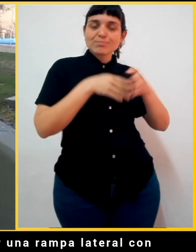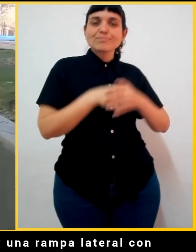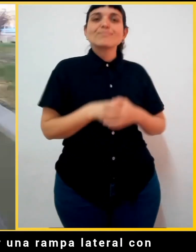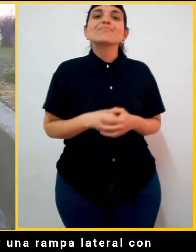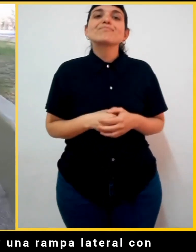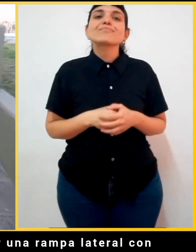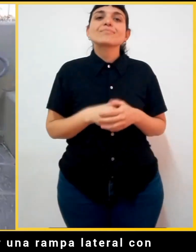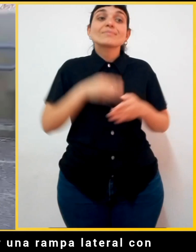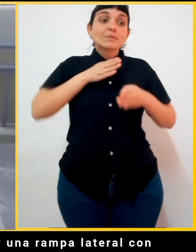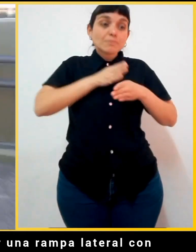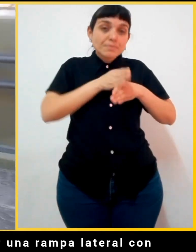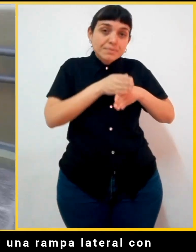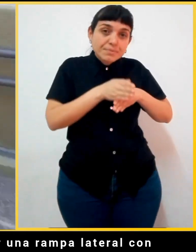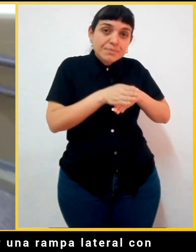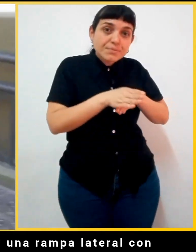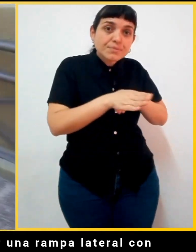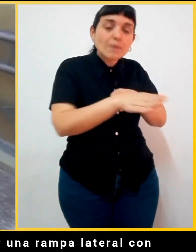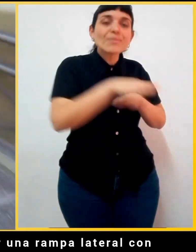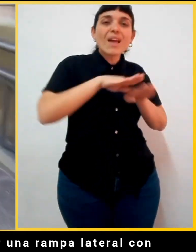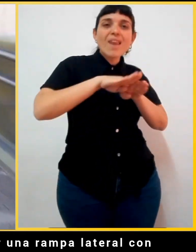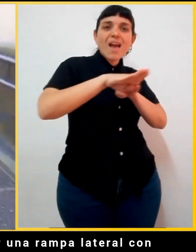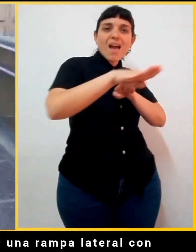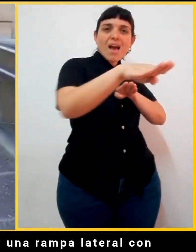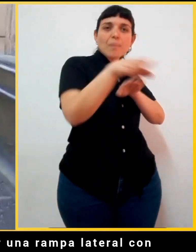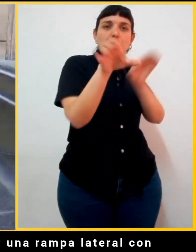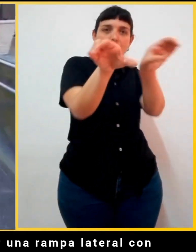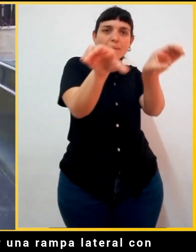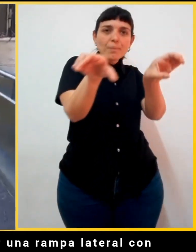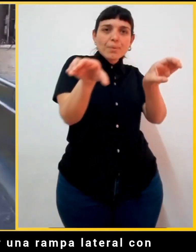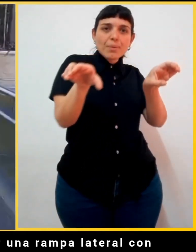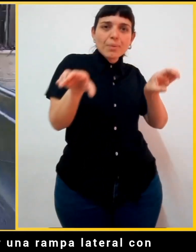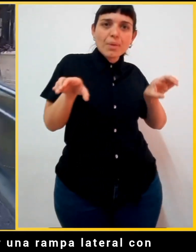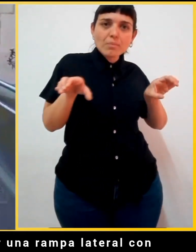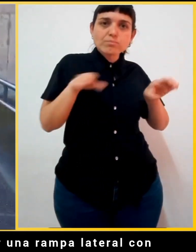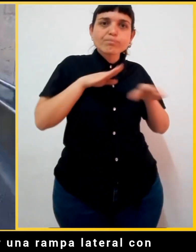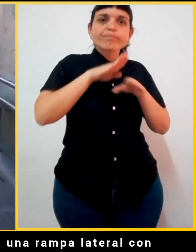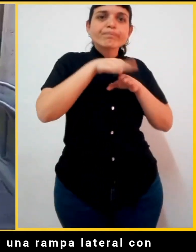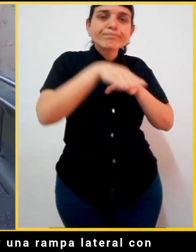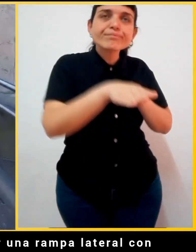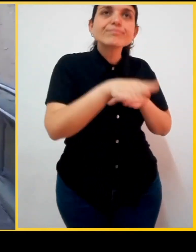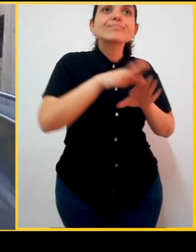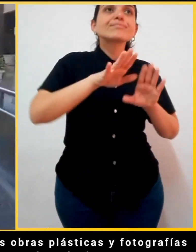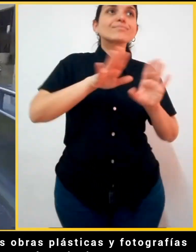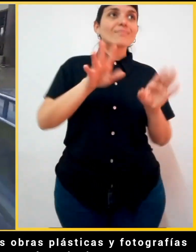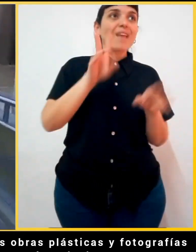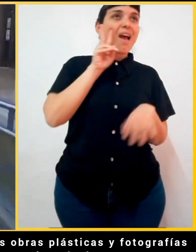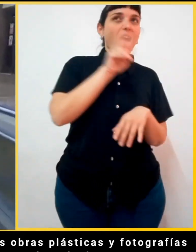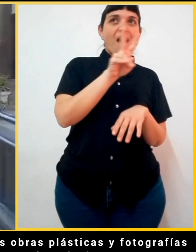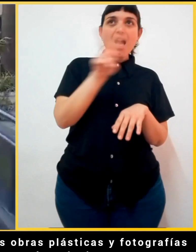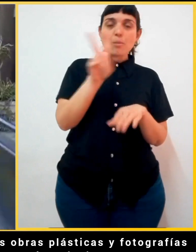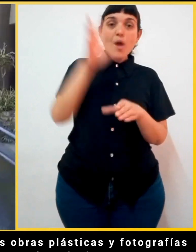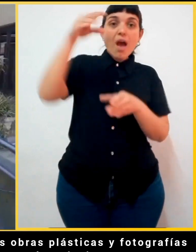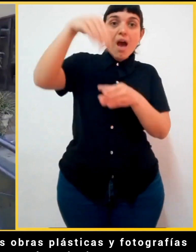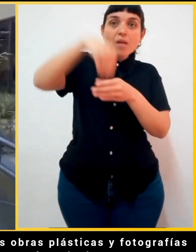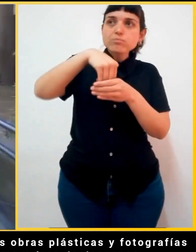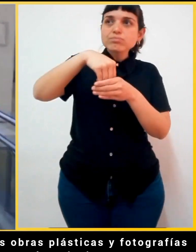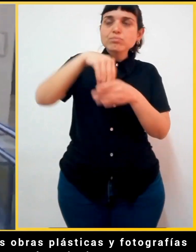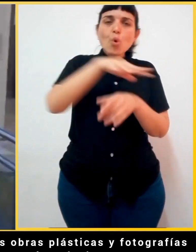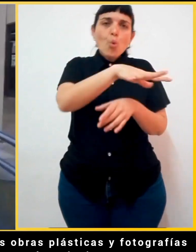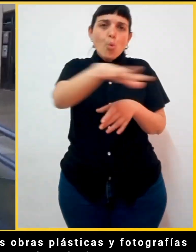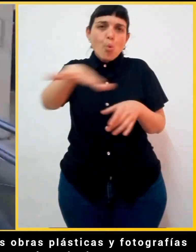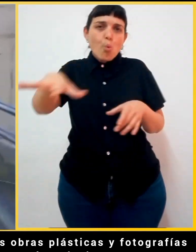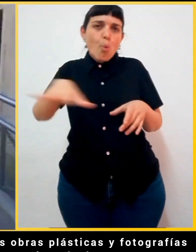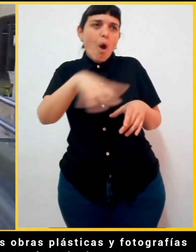Accedemos a su entrada principal por una rampa lateral con doble baranda. En el interior, los